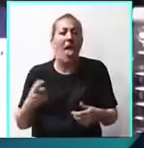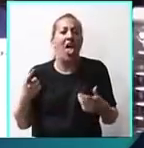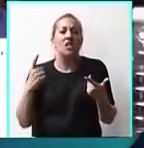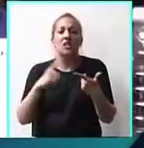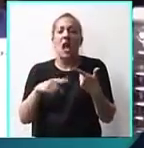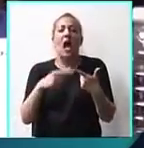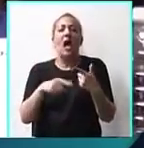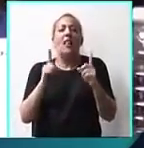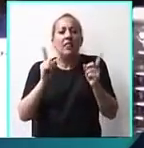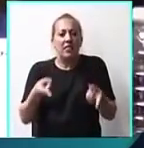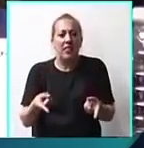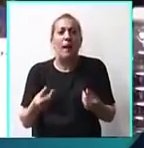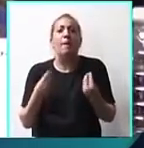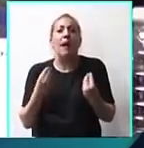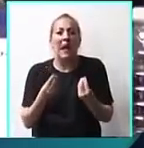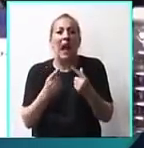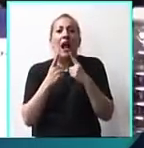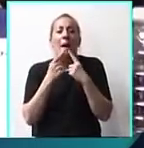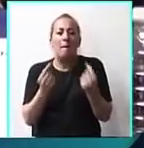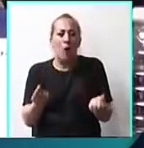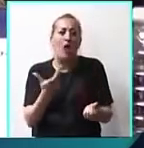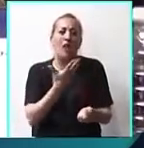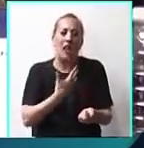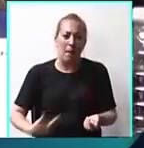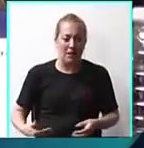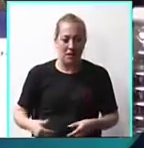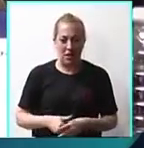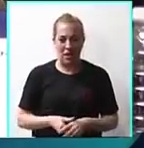de represión a la protesta, señor presidente.